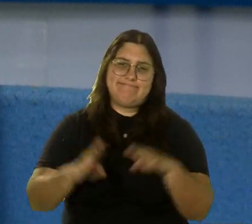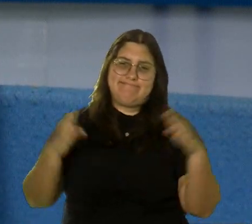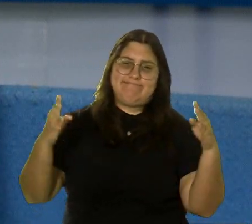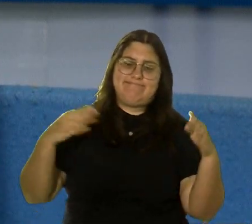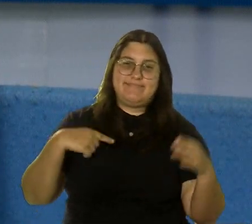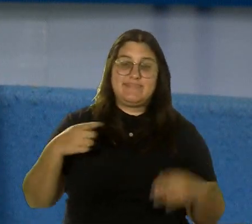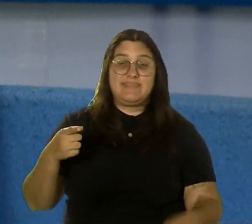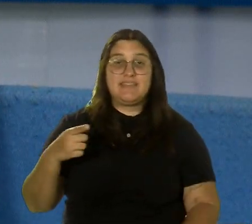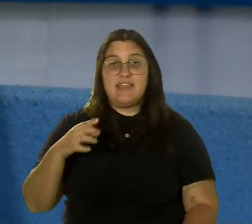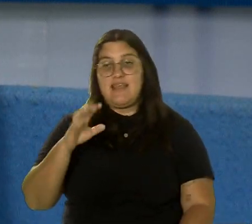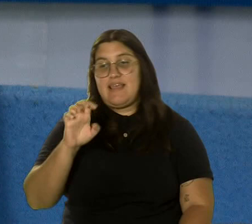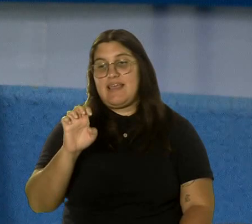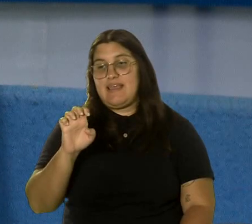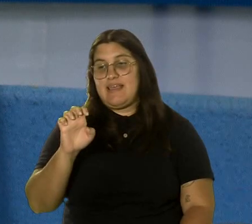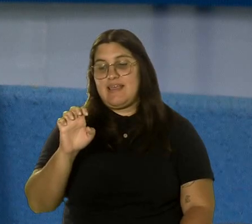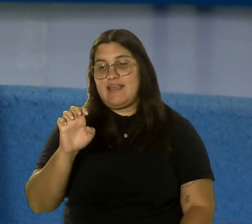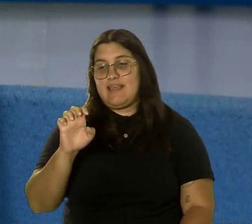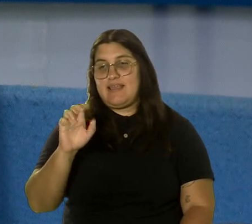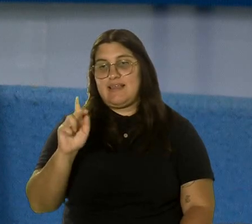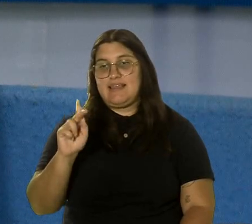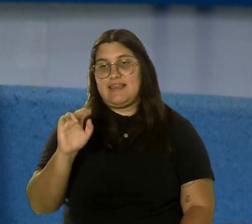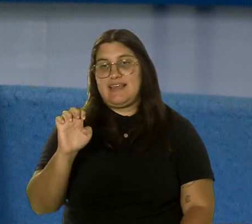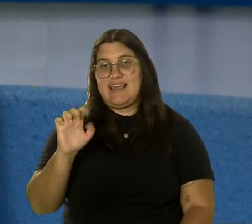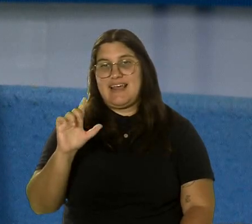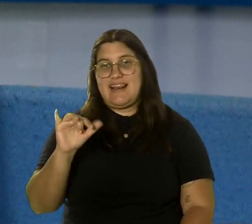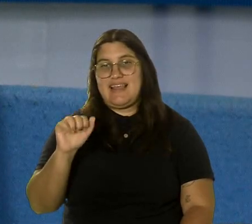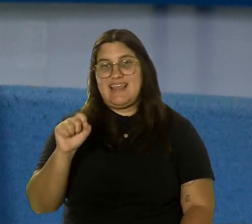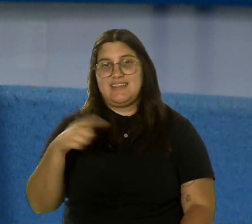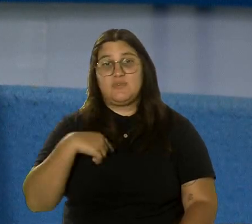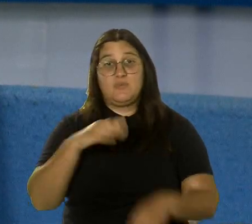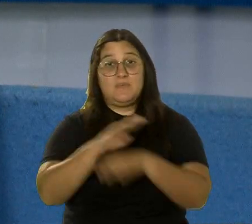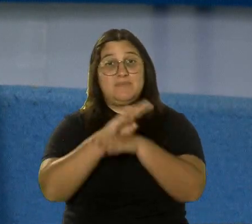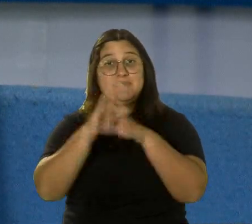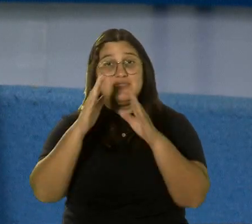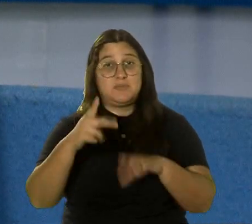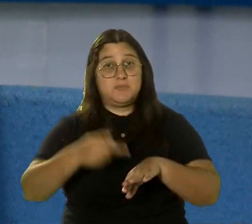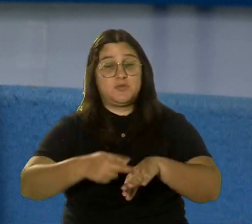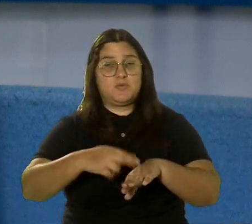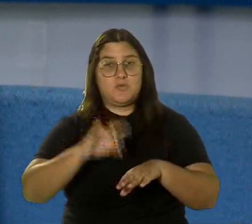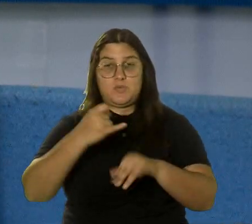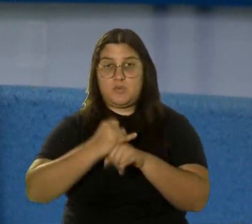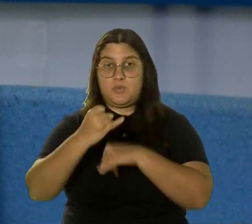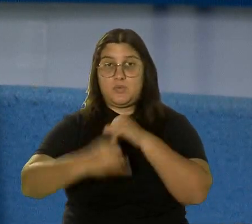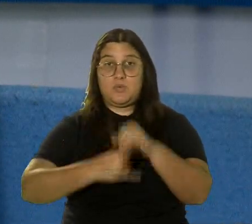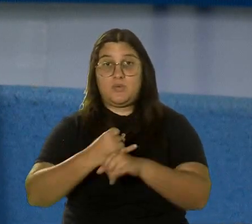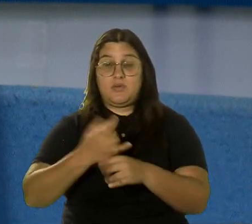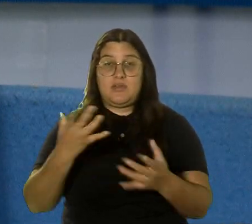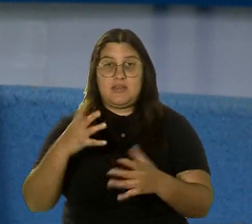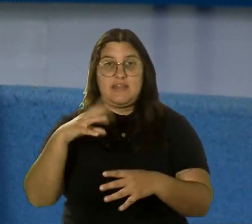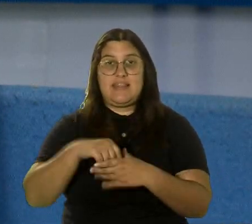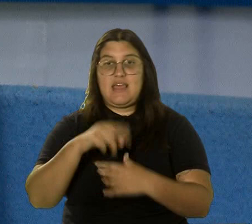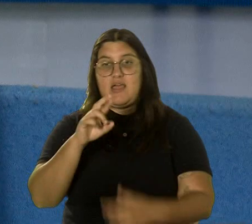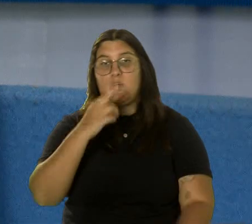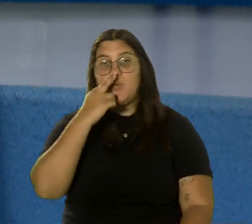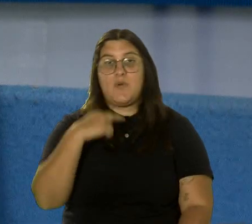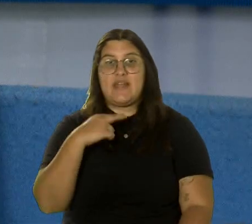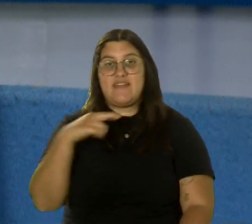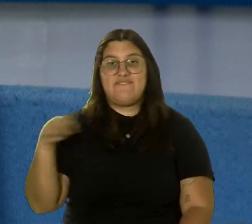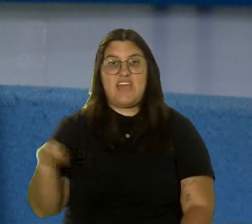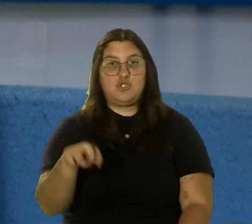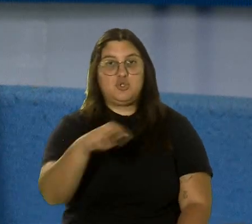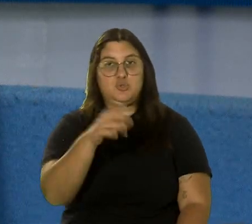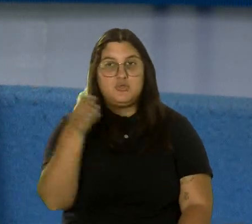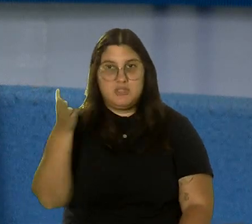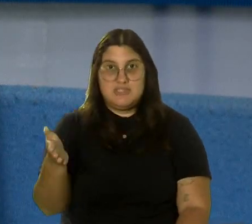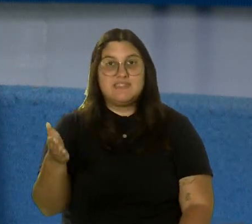Elías, un importante empresario puertorriqueño que se ha destacado internacionalmente, el dueño de Rick Venture, y va a estar con nosotros